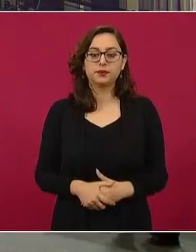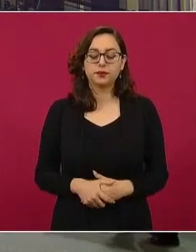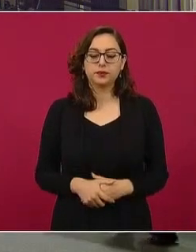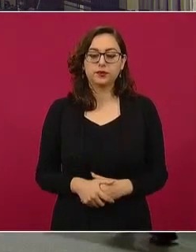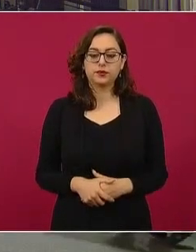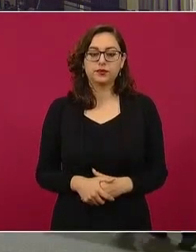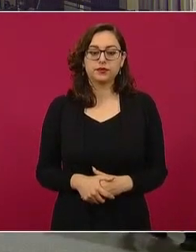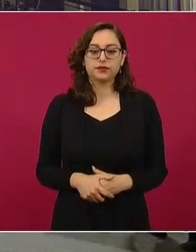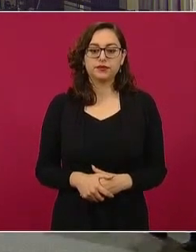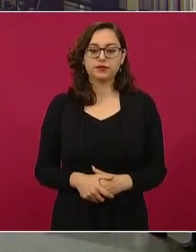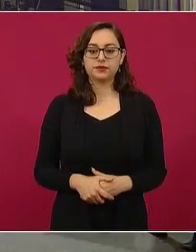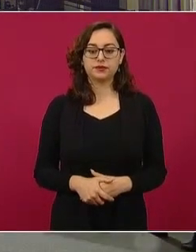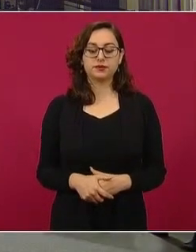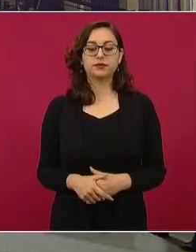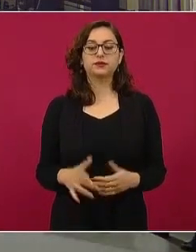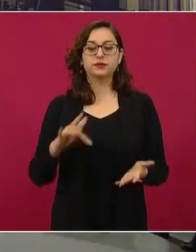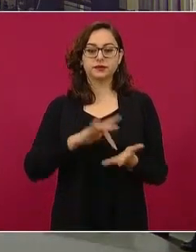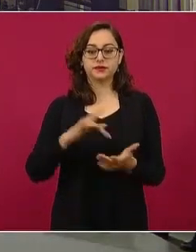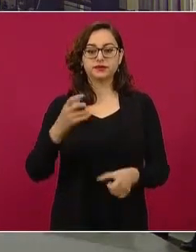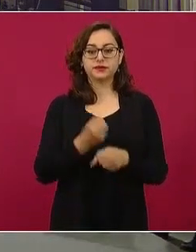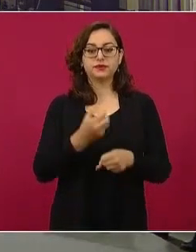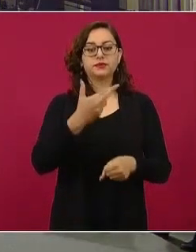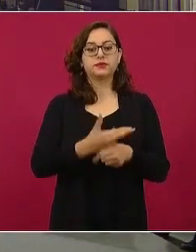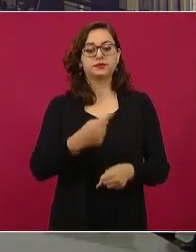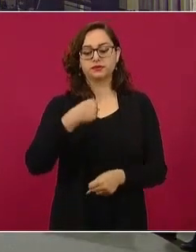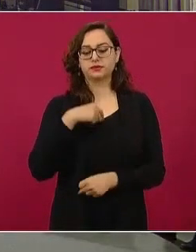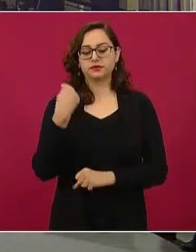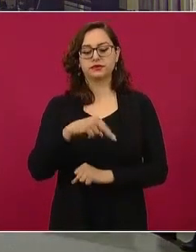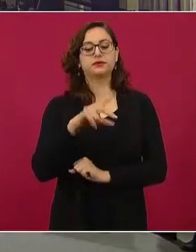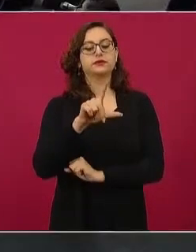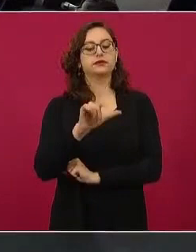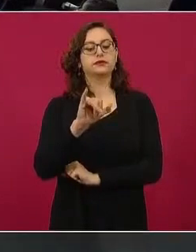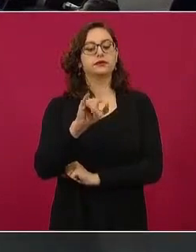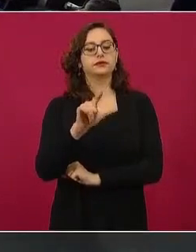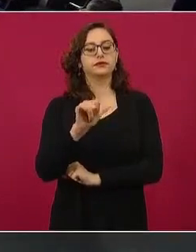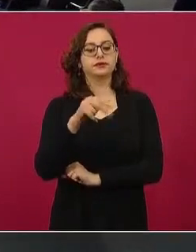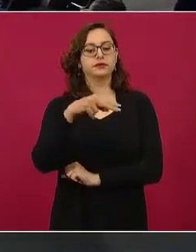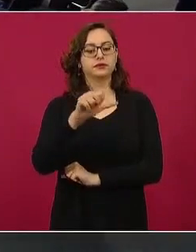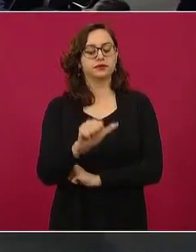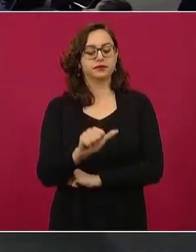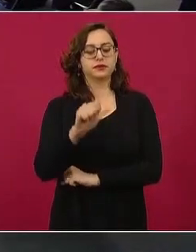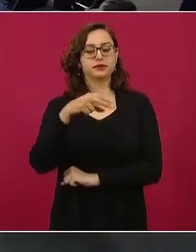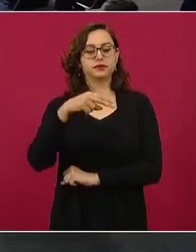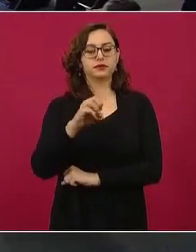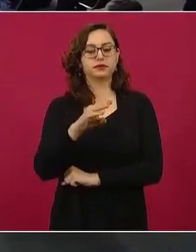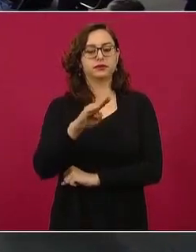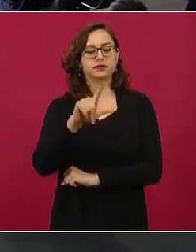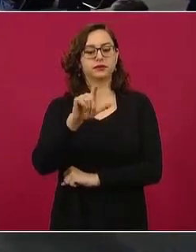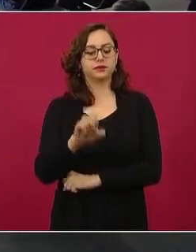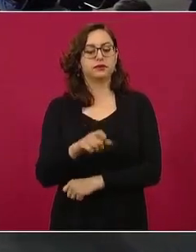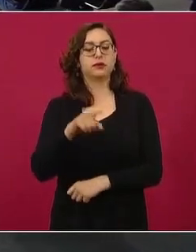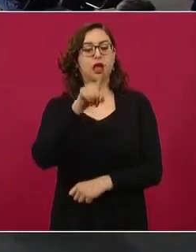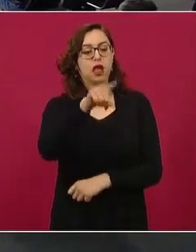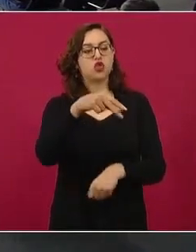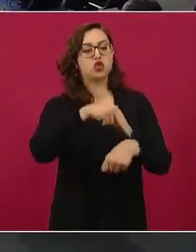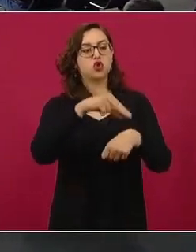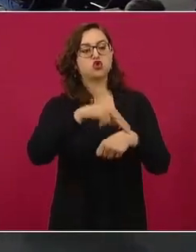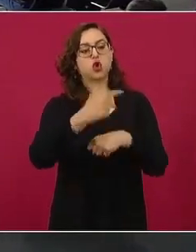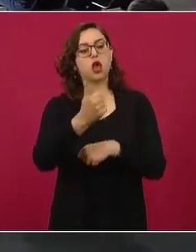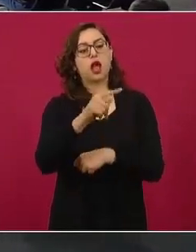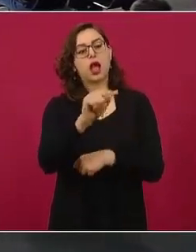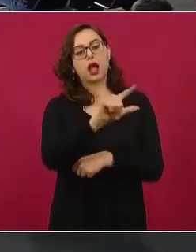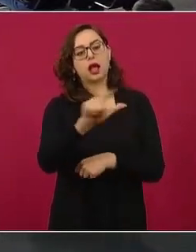Gracias, señor secretario. Buenos días a todas y a todos. Liliana Noble de Pulso Saludable. Si me lo permite, me gustaría preguntarle al doctor Hugo López-Gatell.